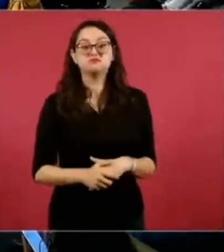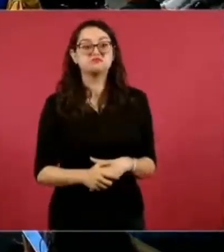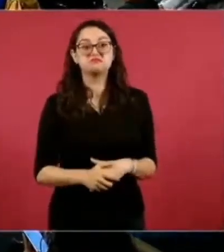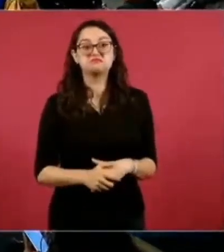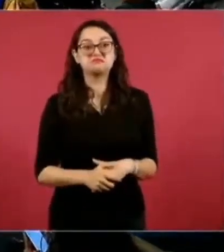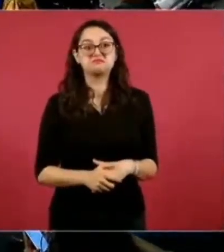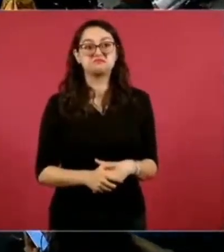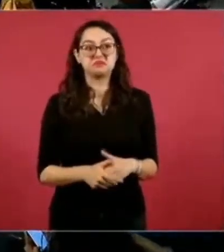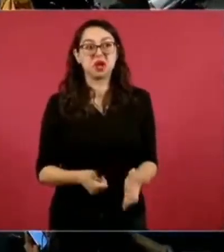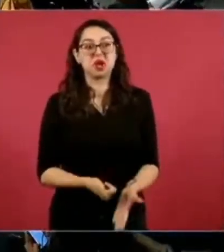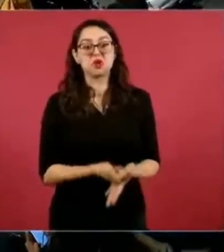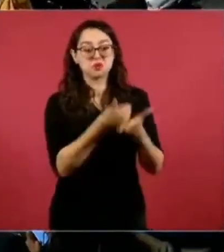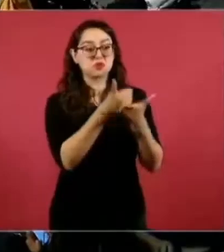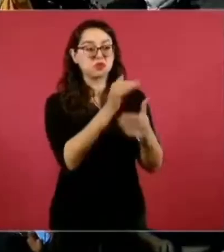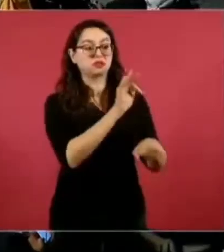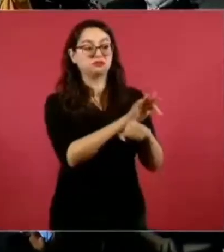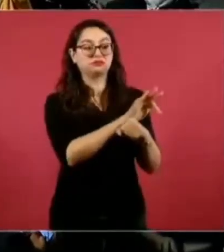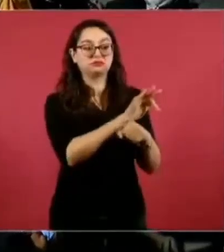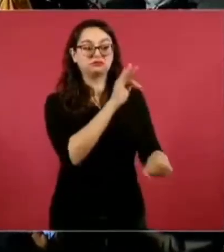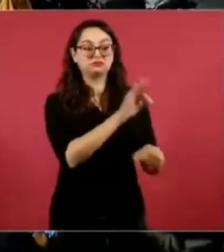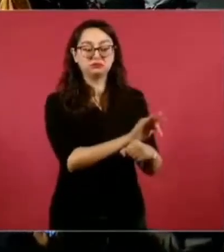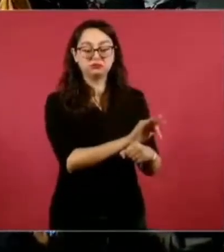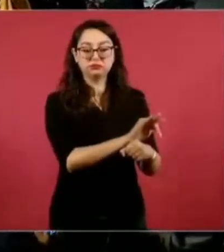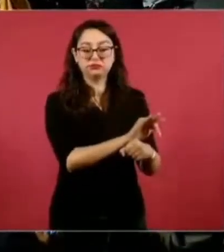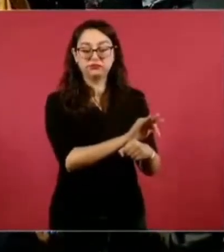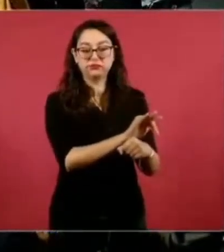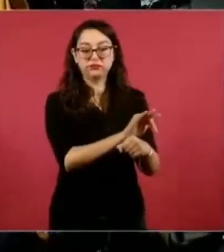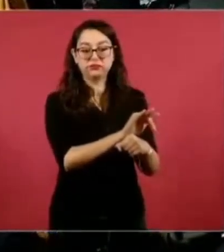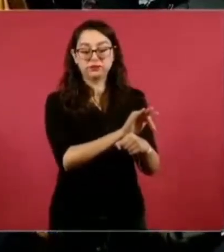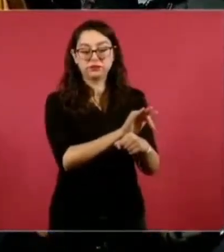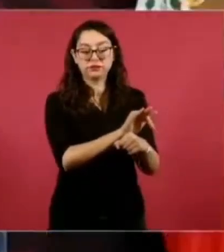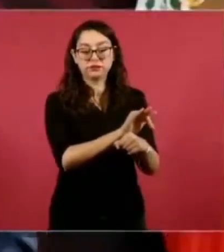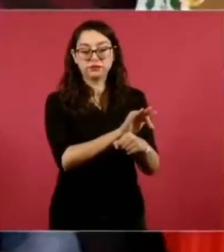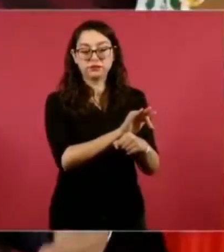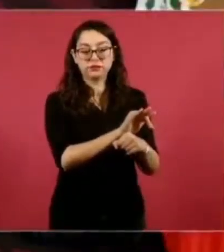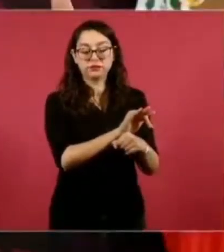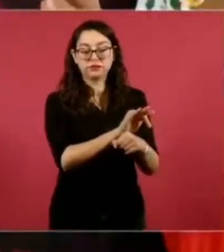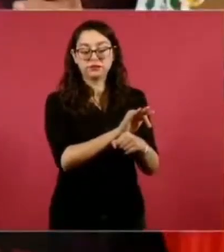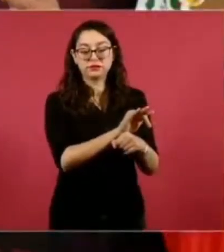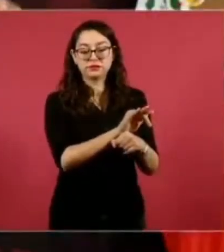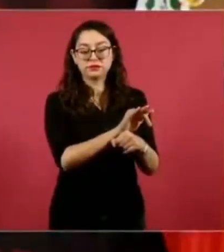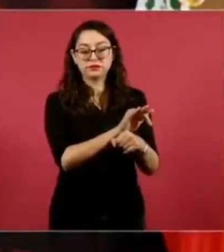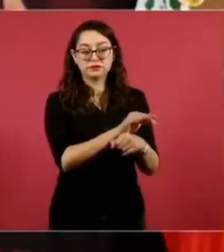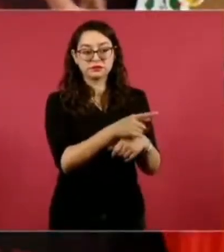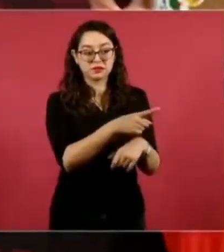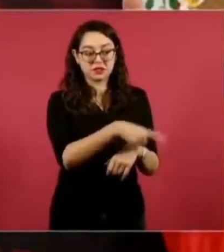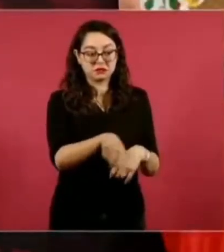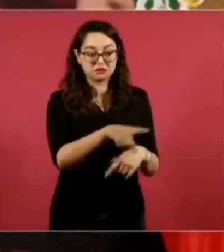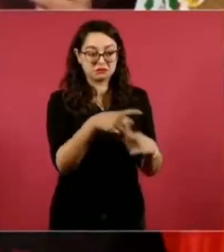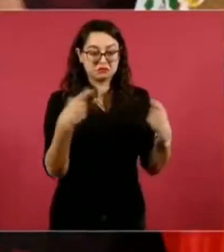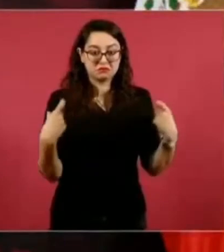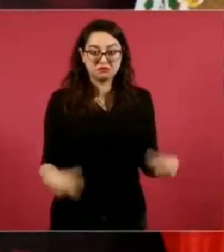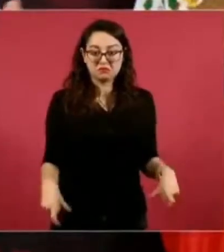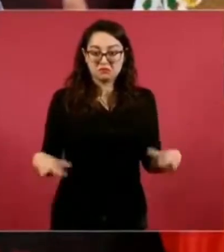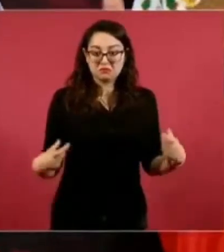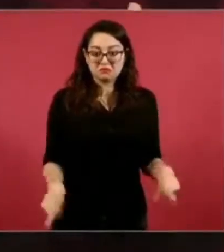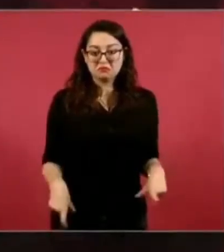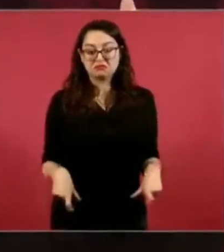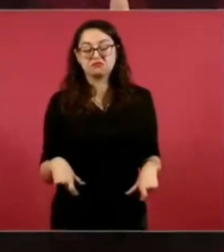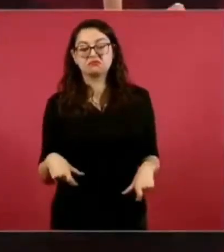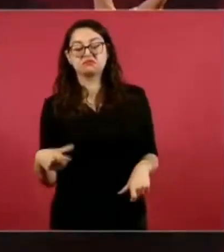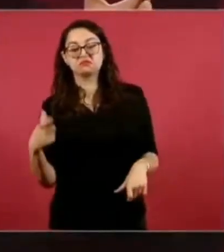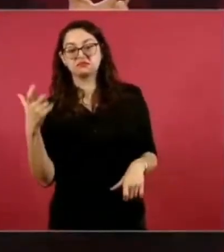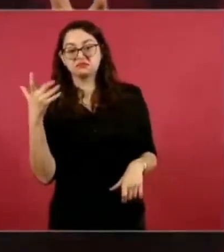llevaban a cabo los potentados, los influyentes,